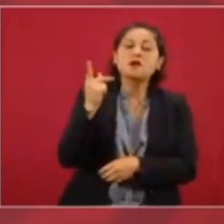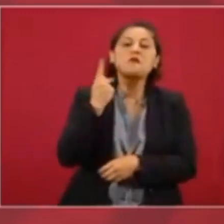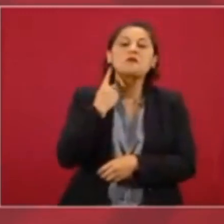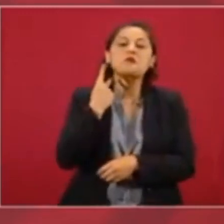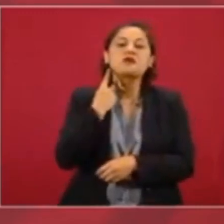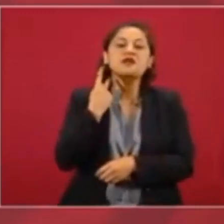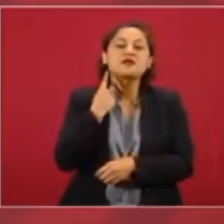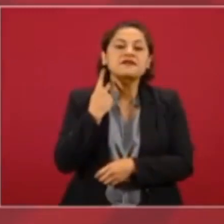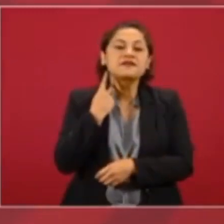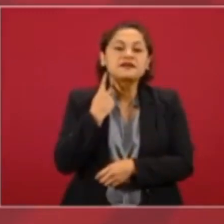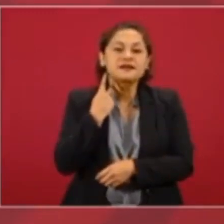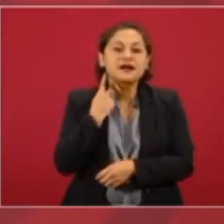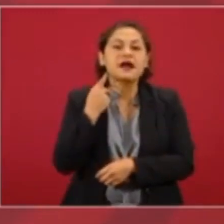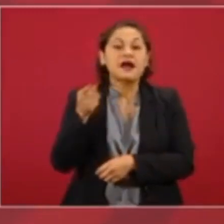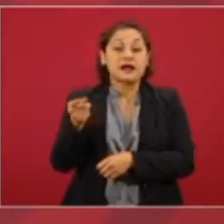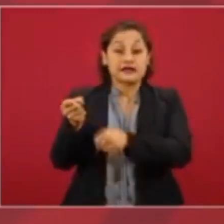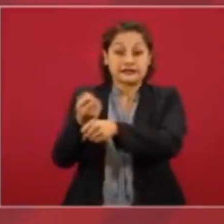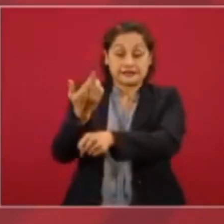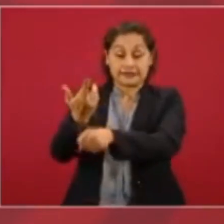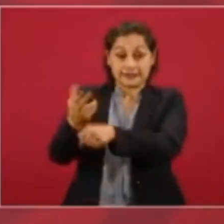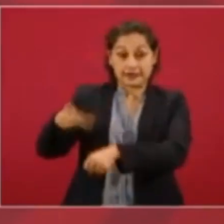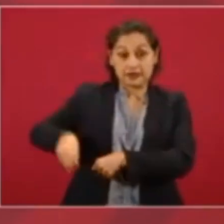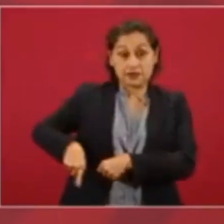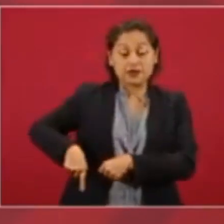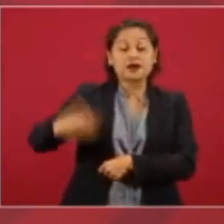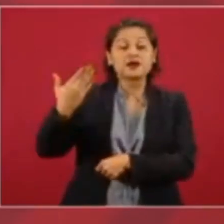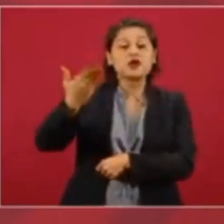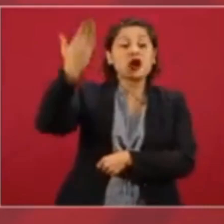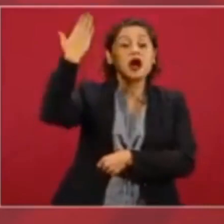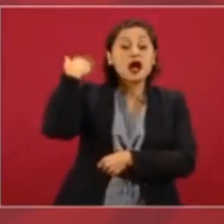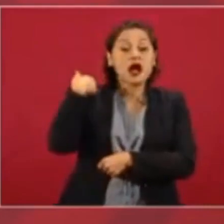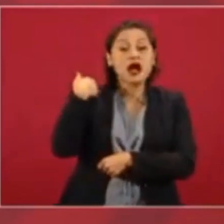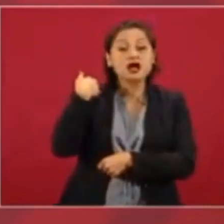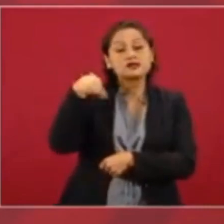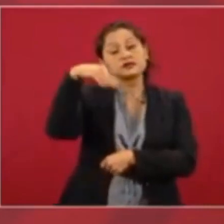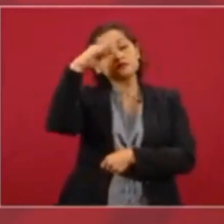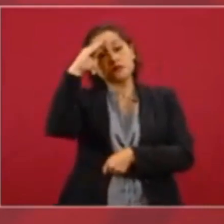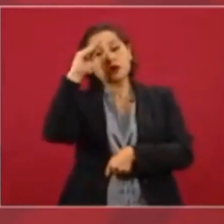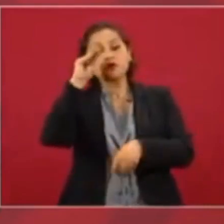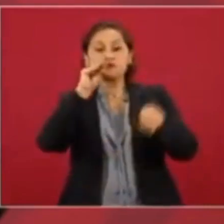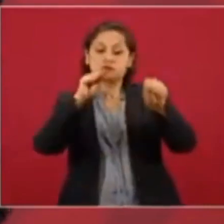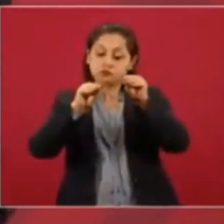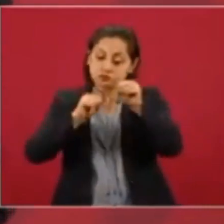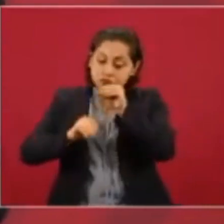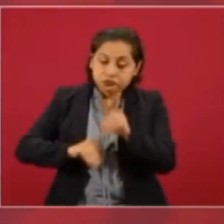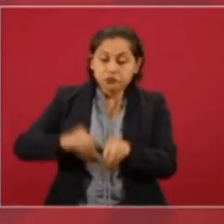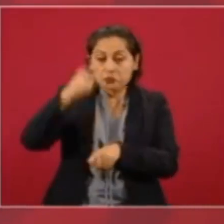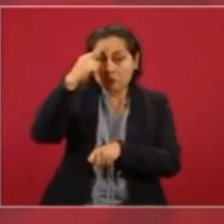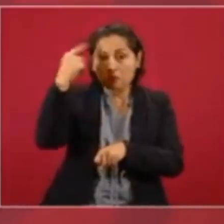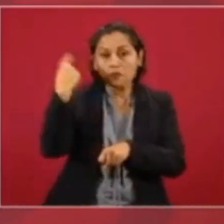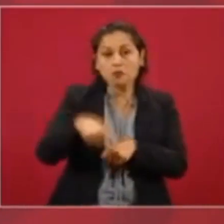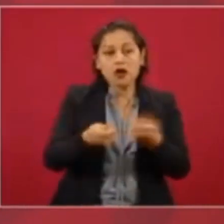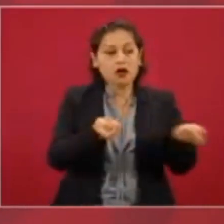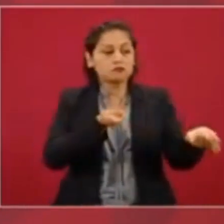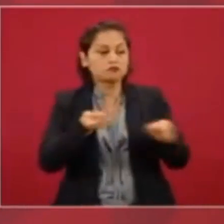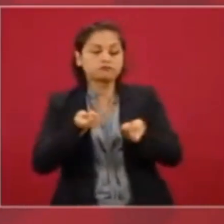de los operativos para reprimir.